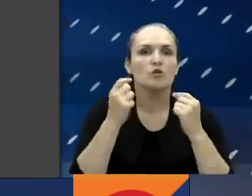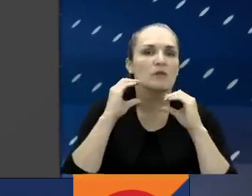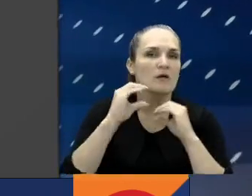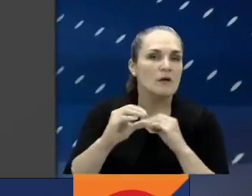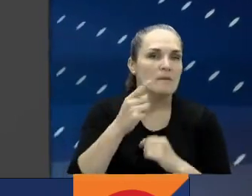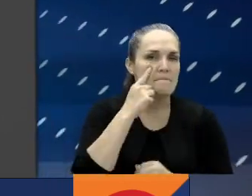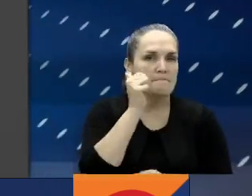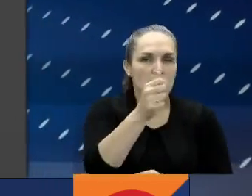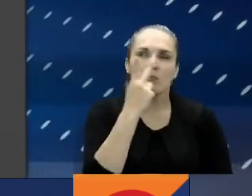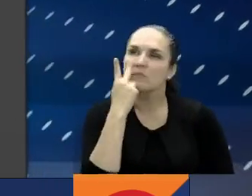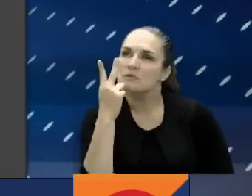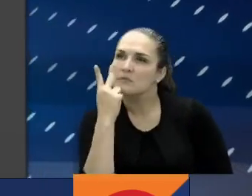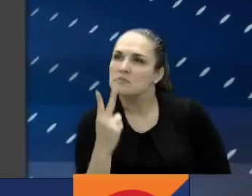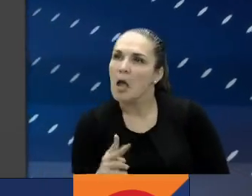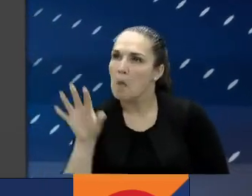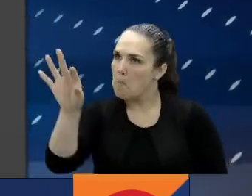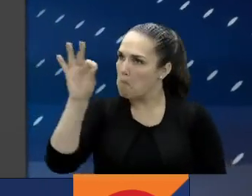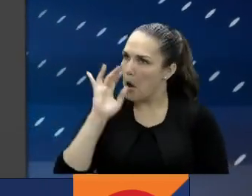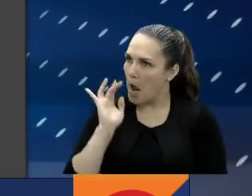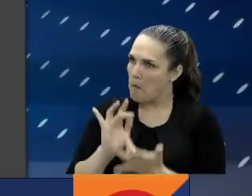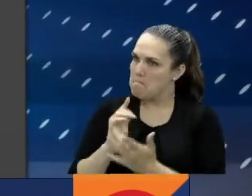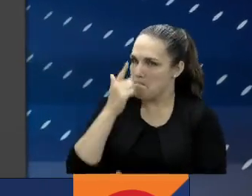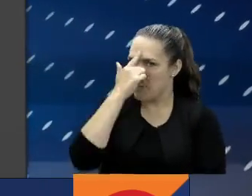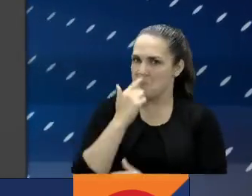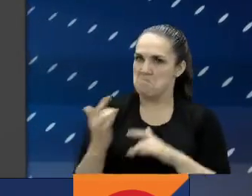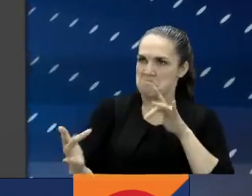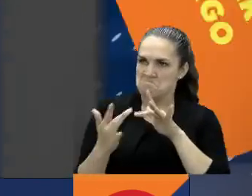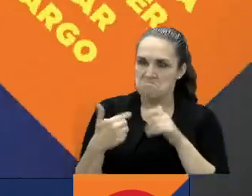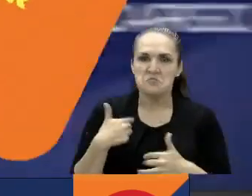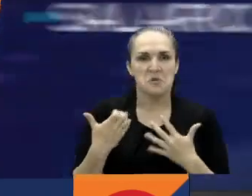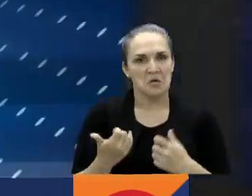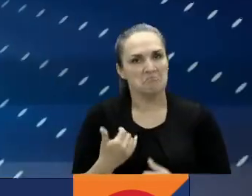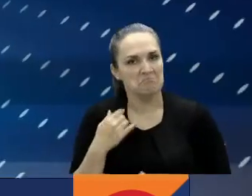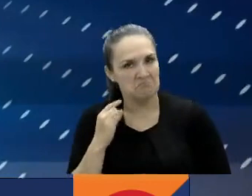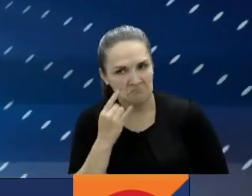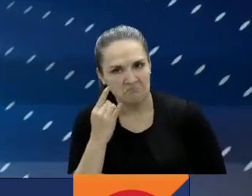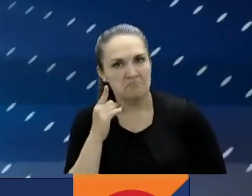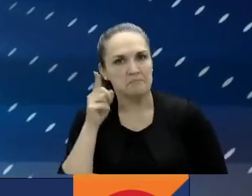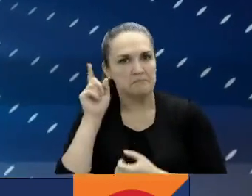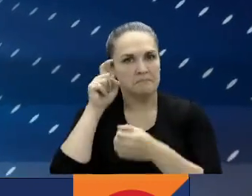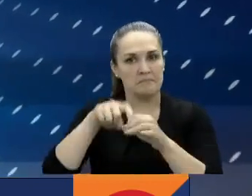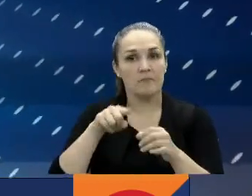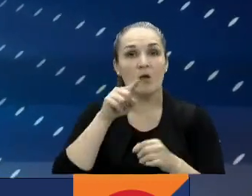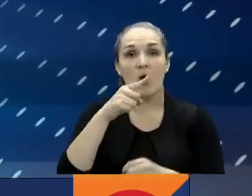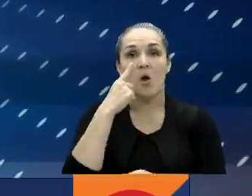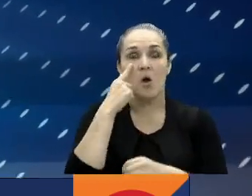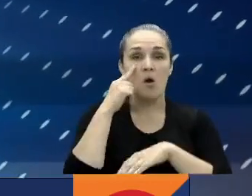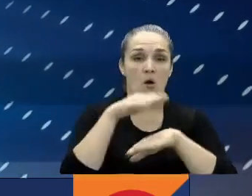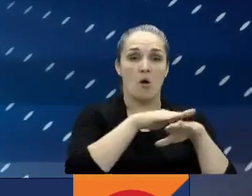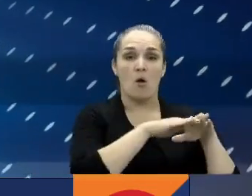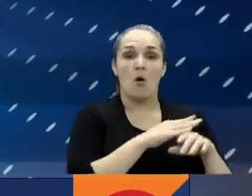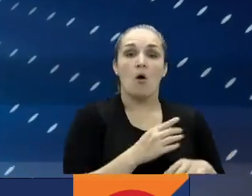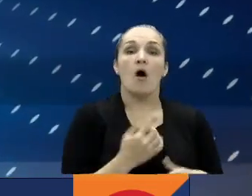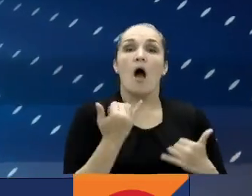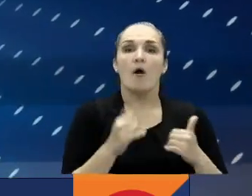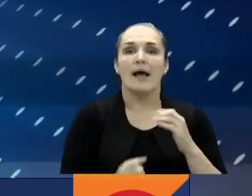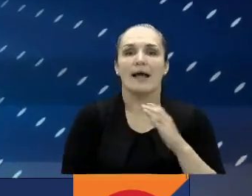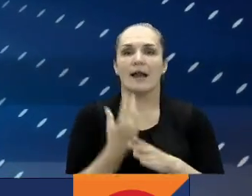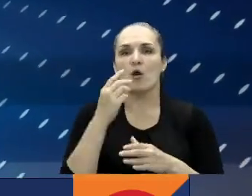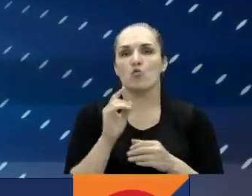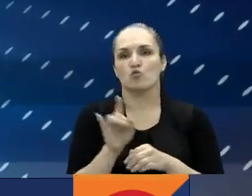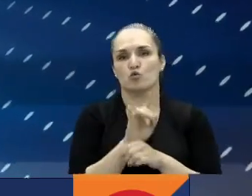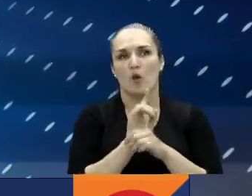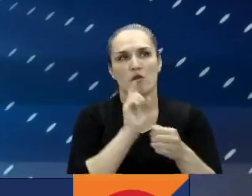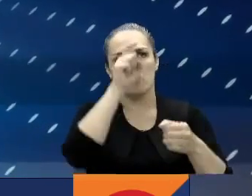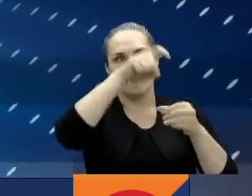del cargo. Seleccione la oportunidad que se ajuste con su perfil. Atentos porque tendrán que crear un usuario, registrar su